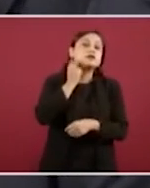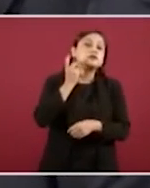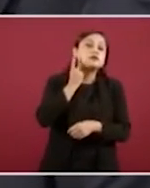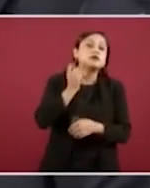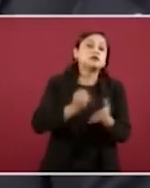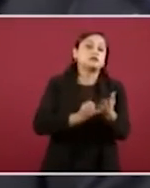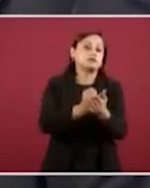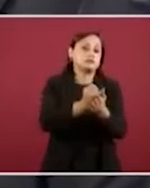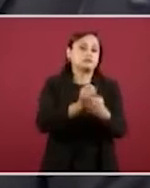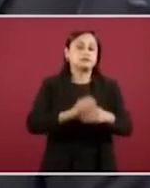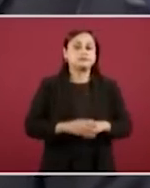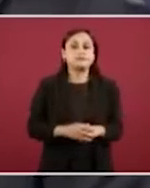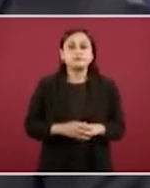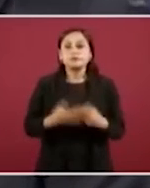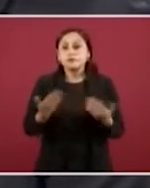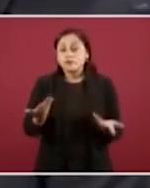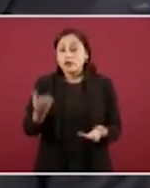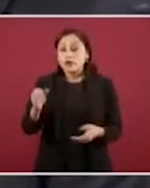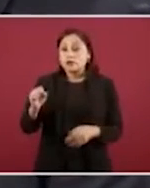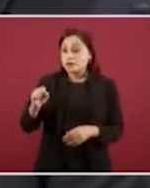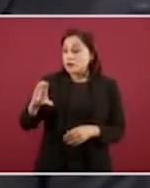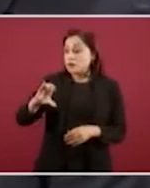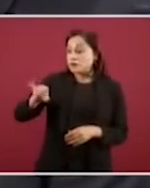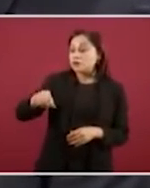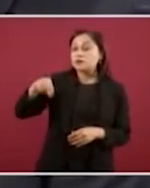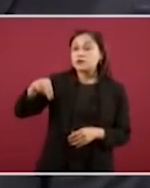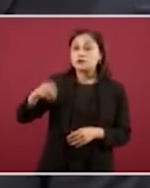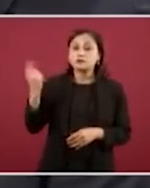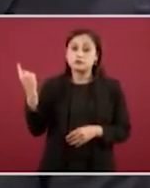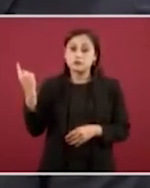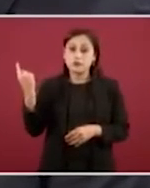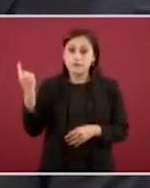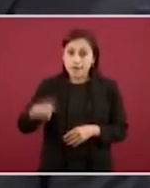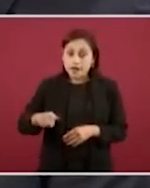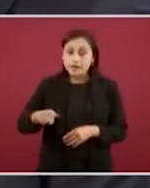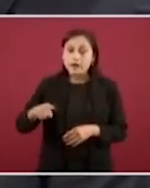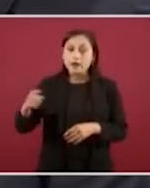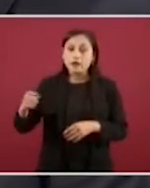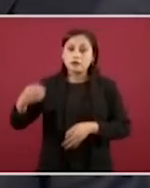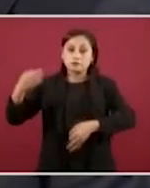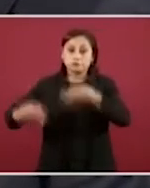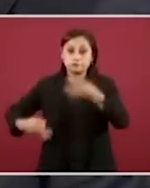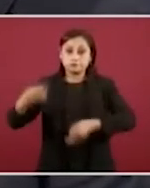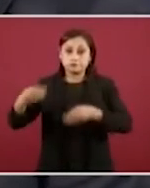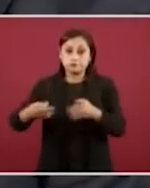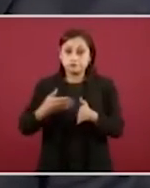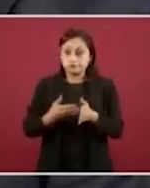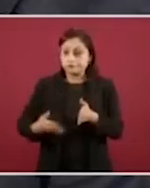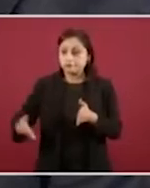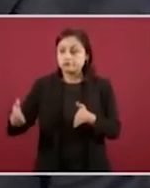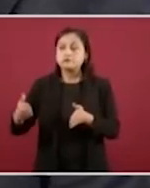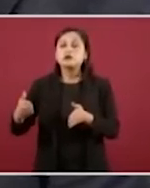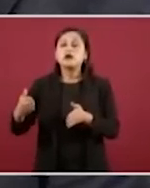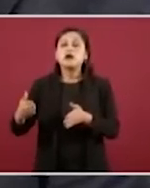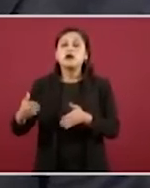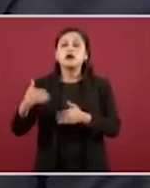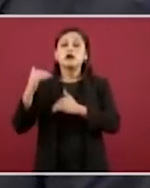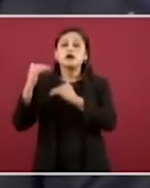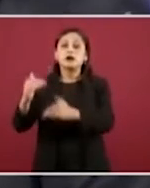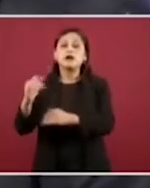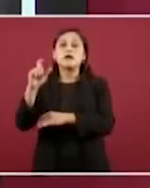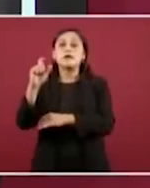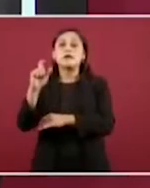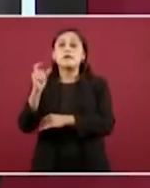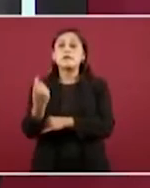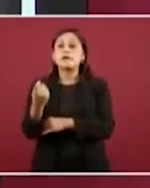el plazo que da la sentencia de la Corte, vence el 1 de octubre para la prueba piloto,